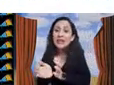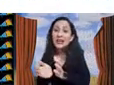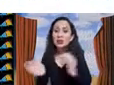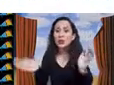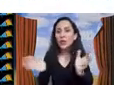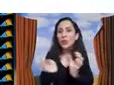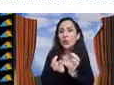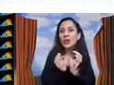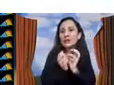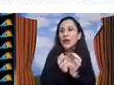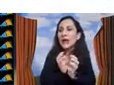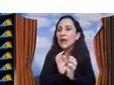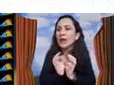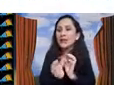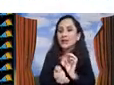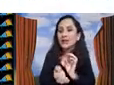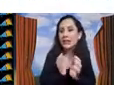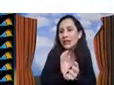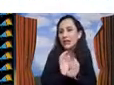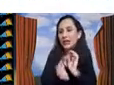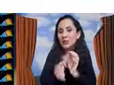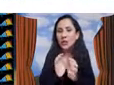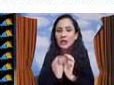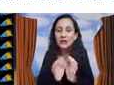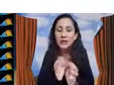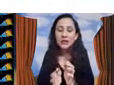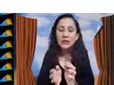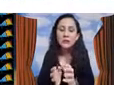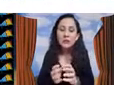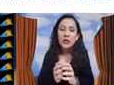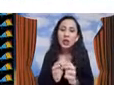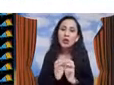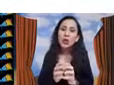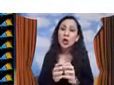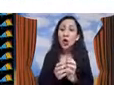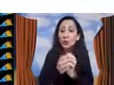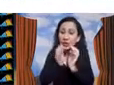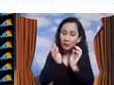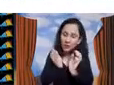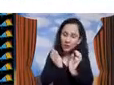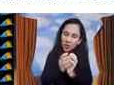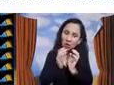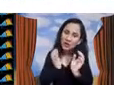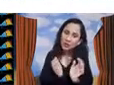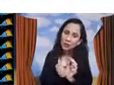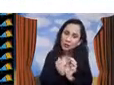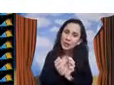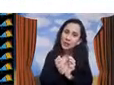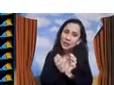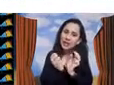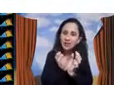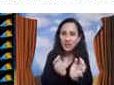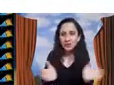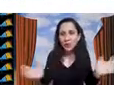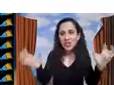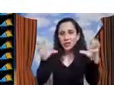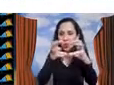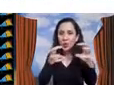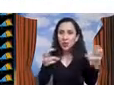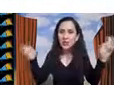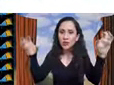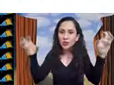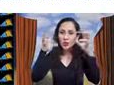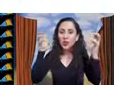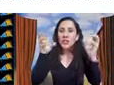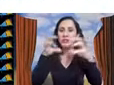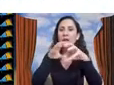problemita donde agrupo las variables que interaccionan entre sí y luego optimizo esos problemitas y después